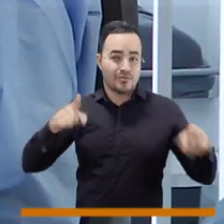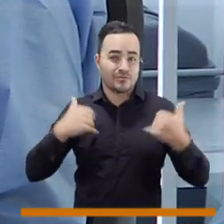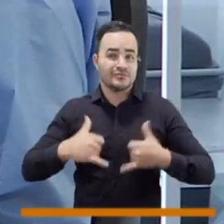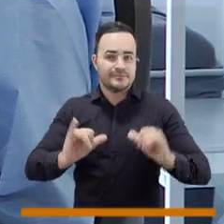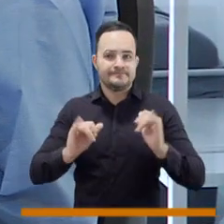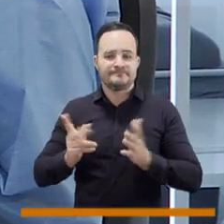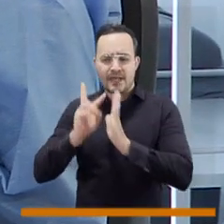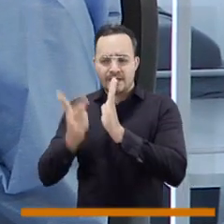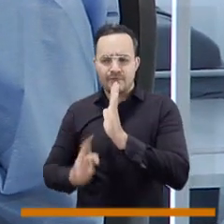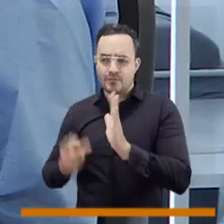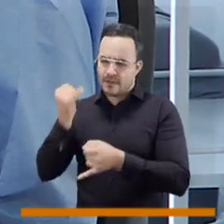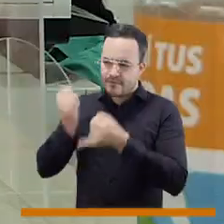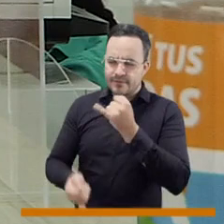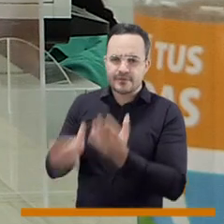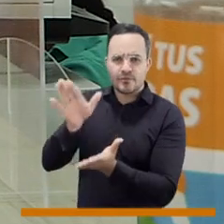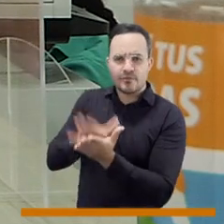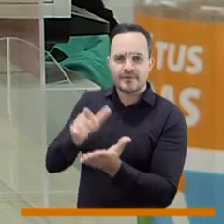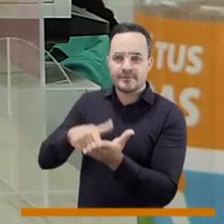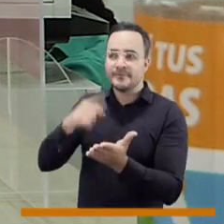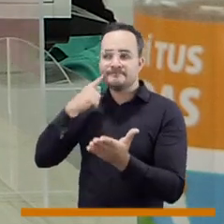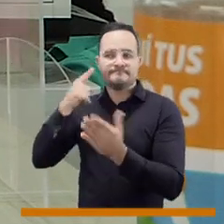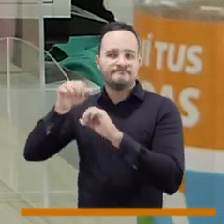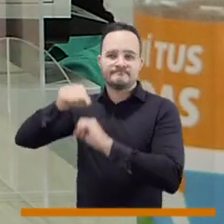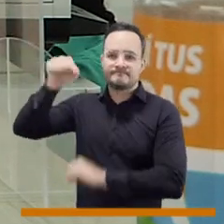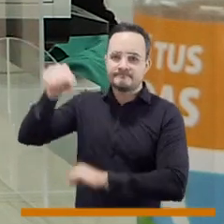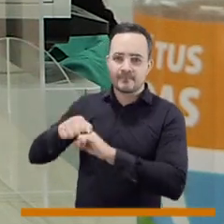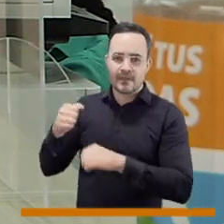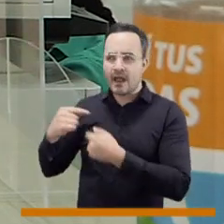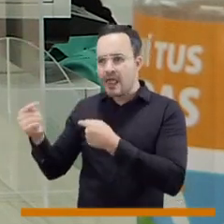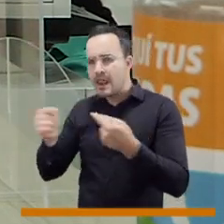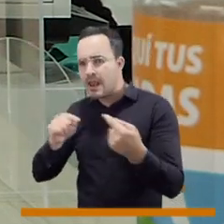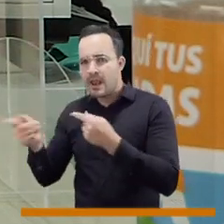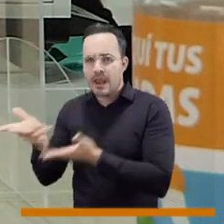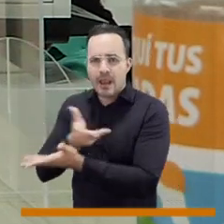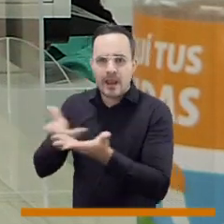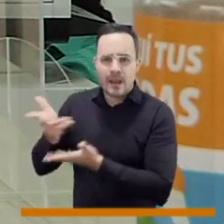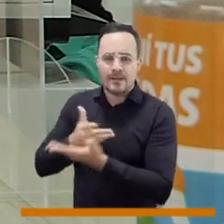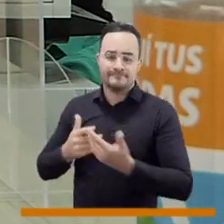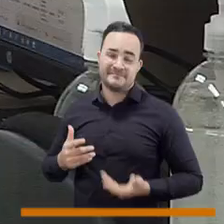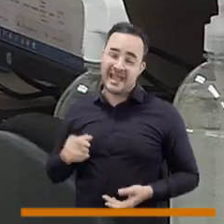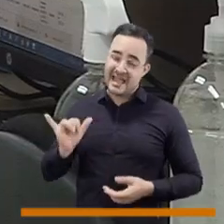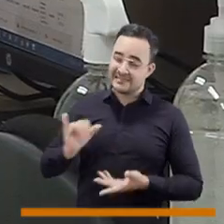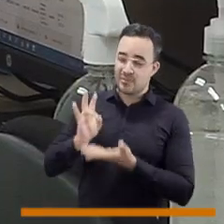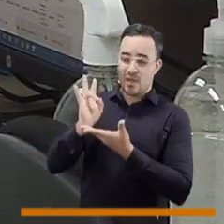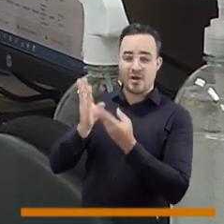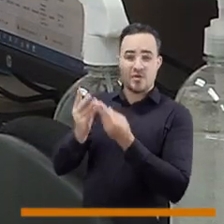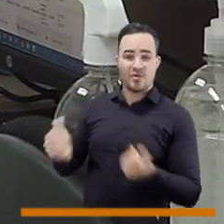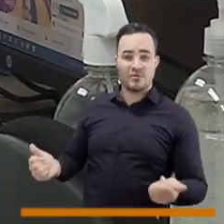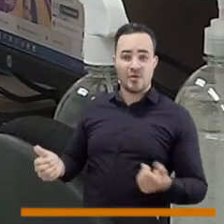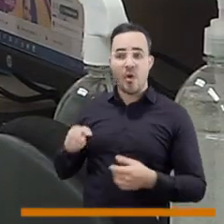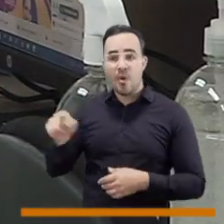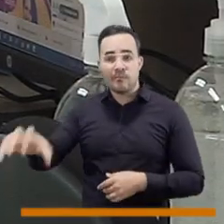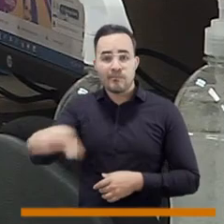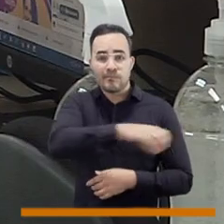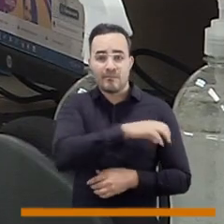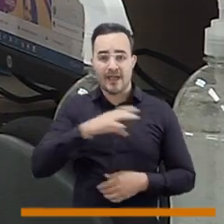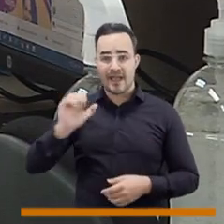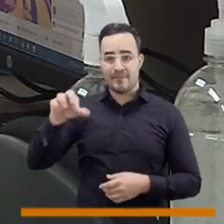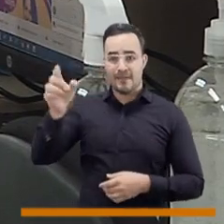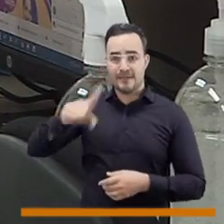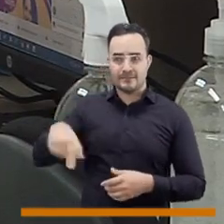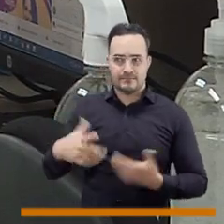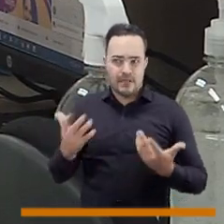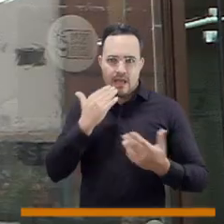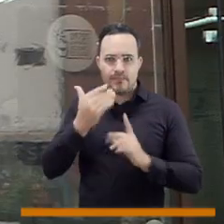cuál es el texto que dejó la reforma. No sabemos qué es lo que están negociando. Pero a mí sí me preocupa mucho que acabemos con el modelo de aseguramiento. Que